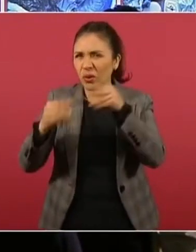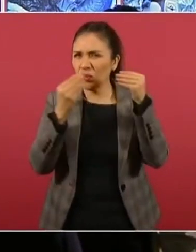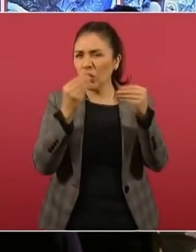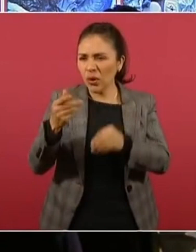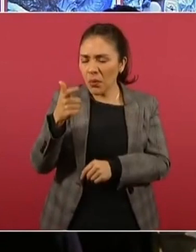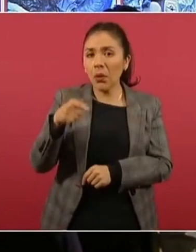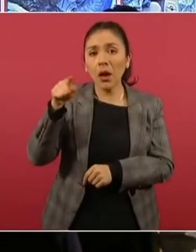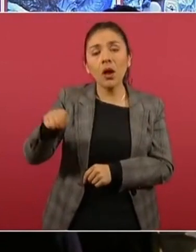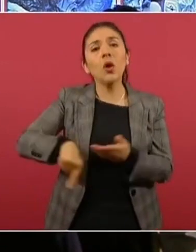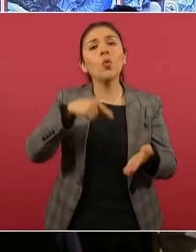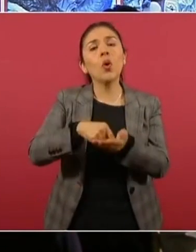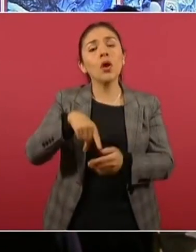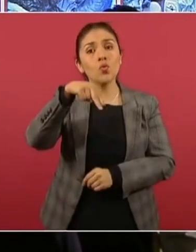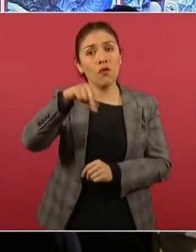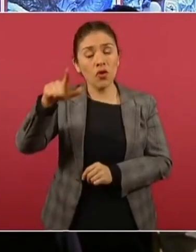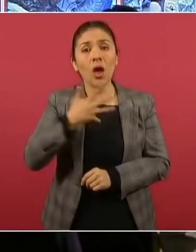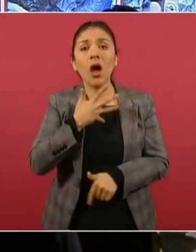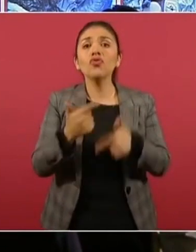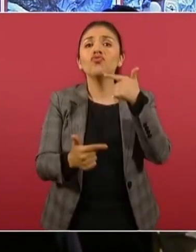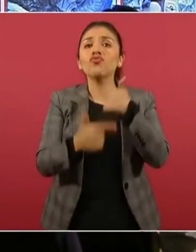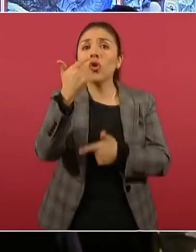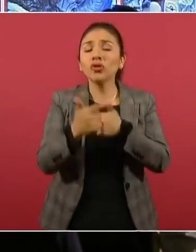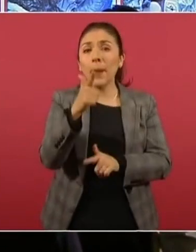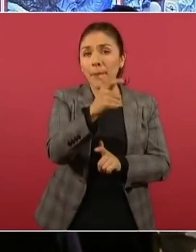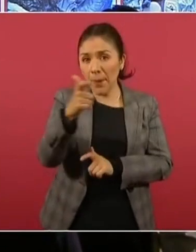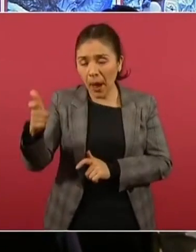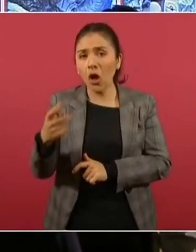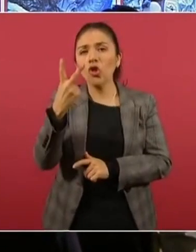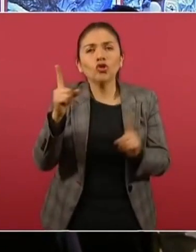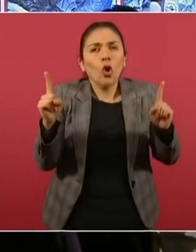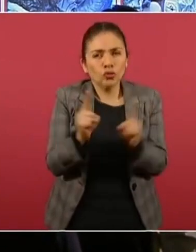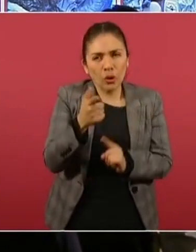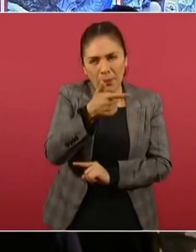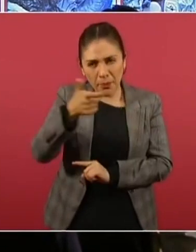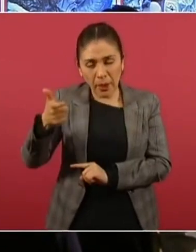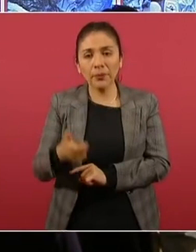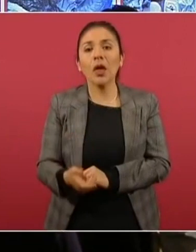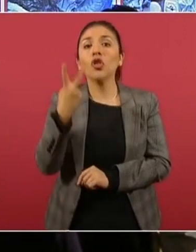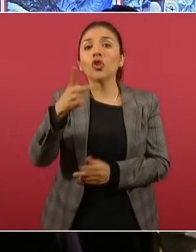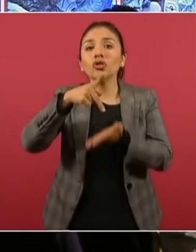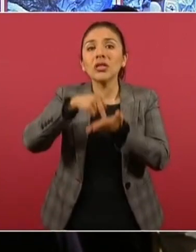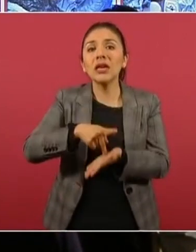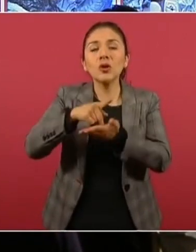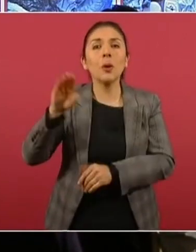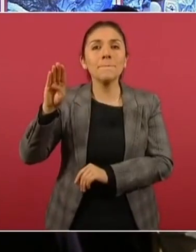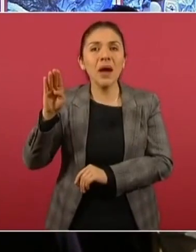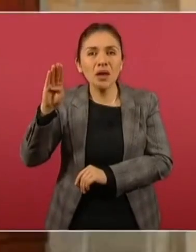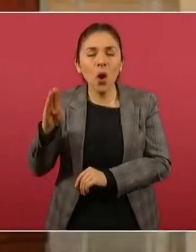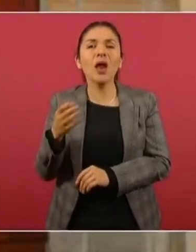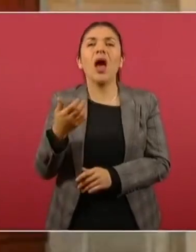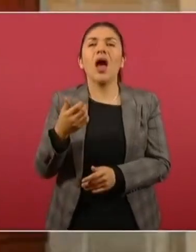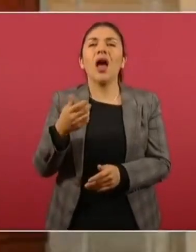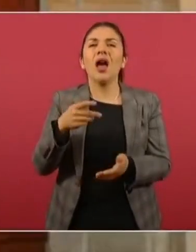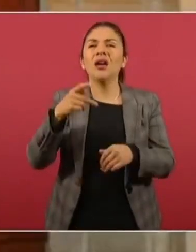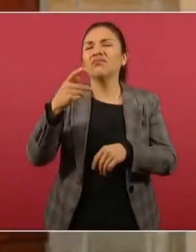En Guadalupe, Nuevo León, dos armas largas, dos armas cortas, dos kilos de marihuanos, un kilo de cristal y